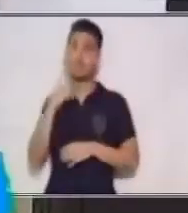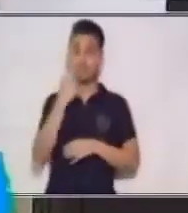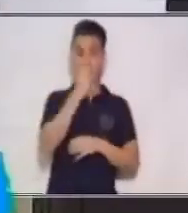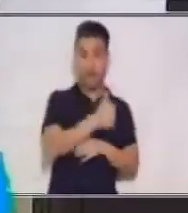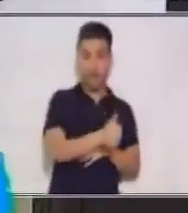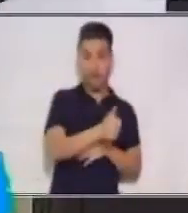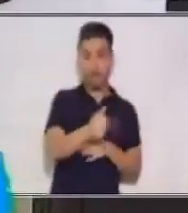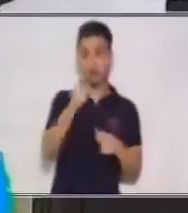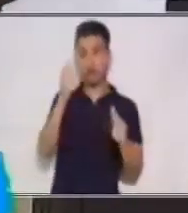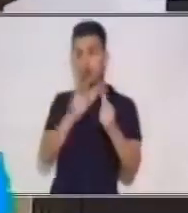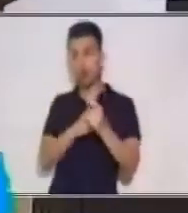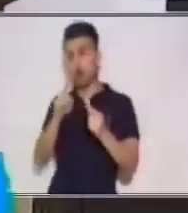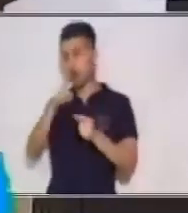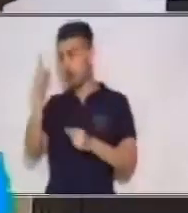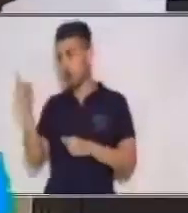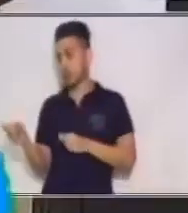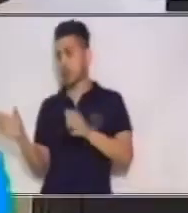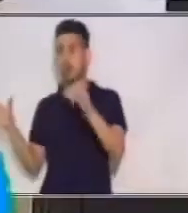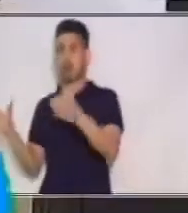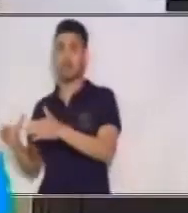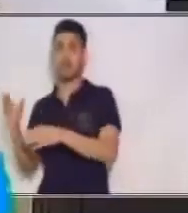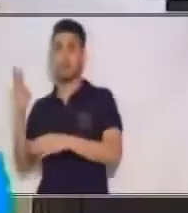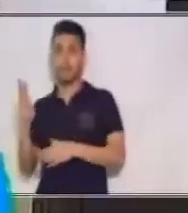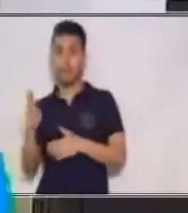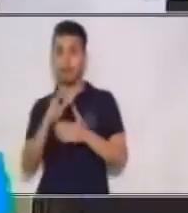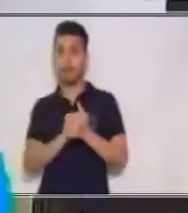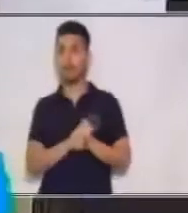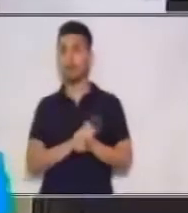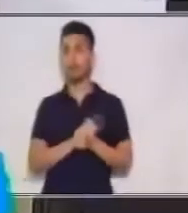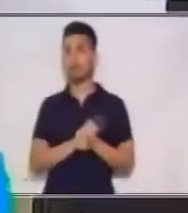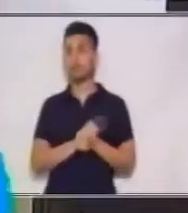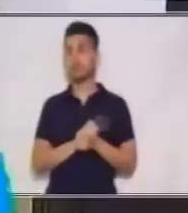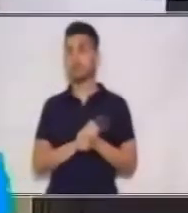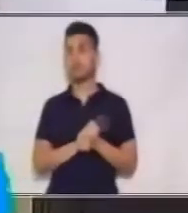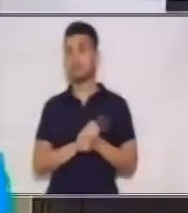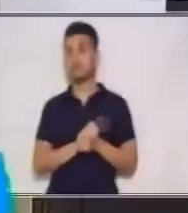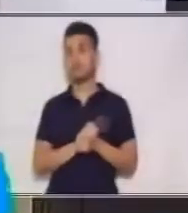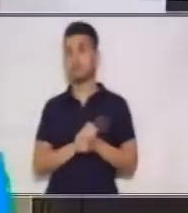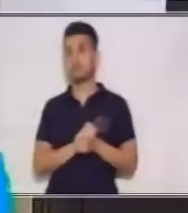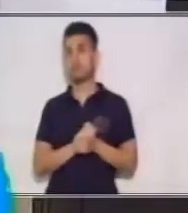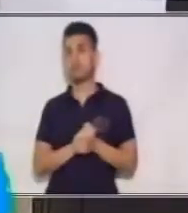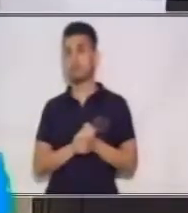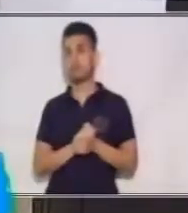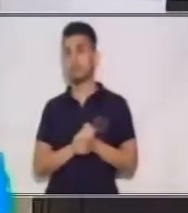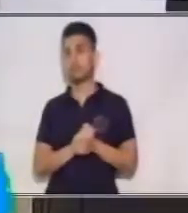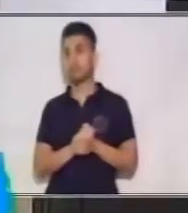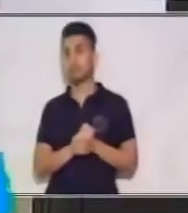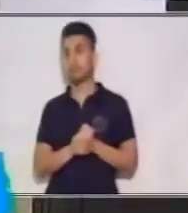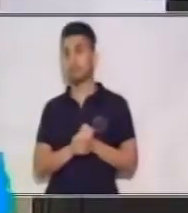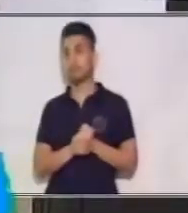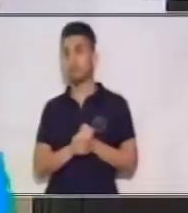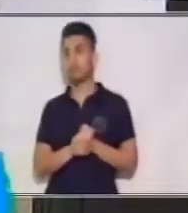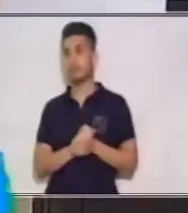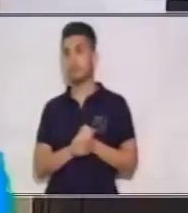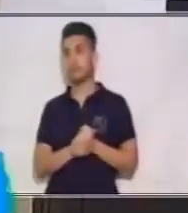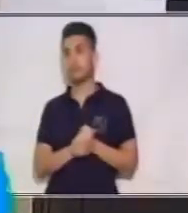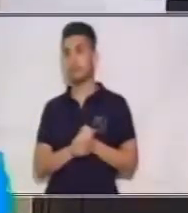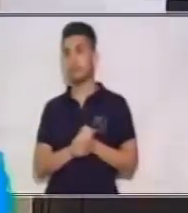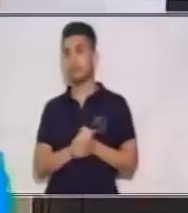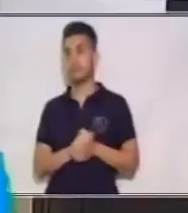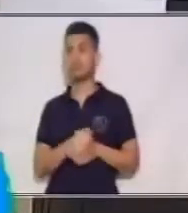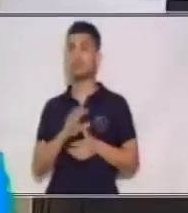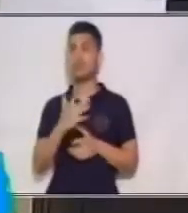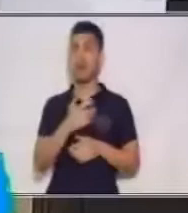con los elementos de B. Relacionamos entonces A1 con